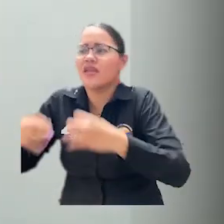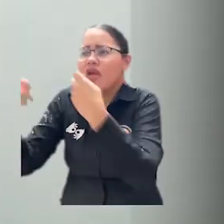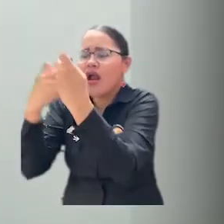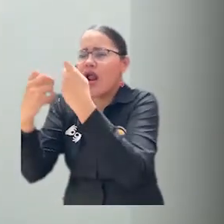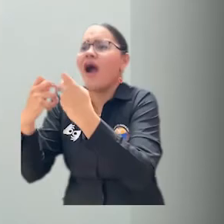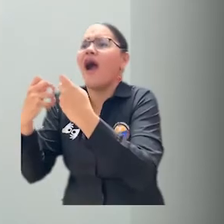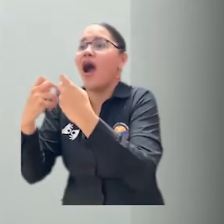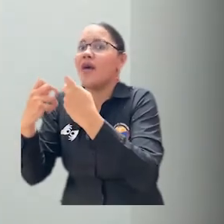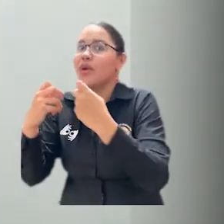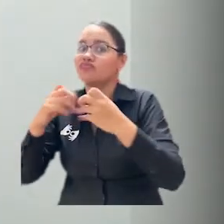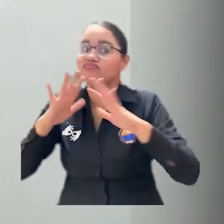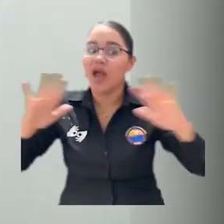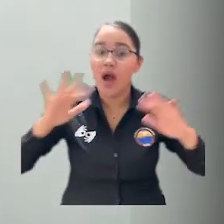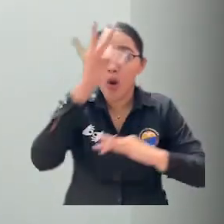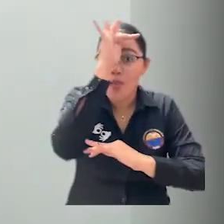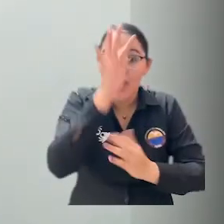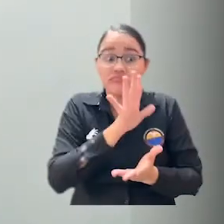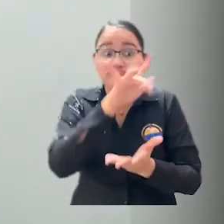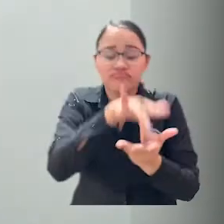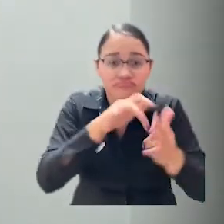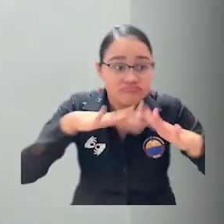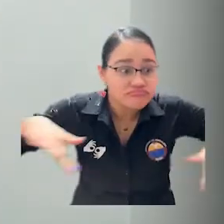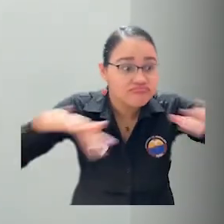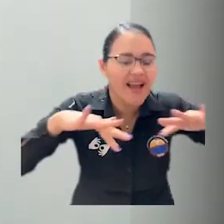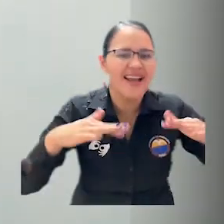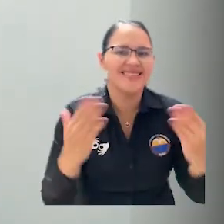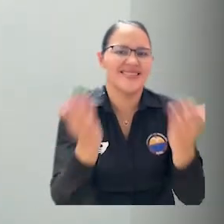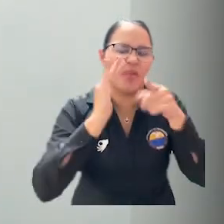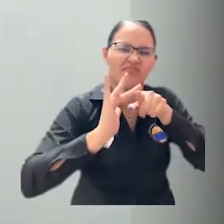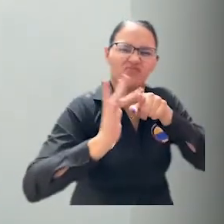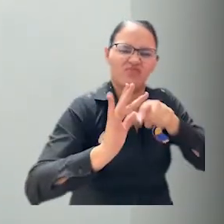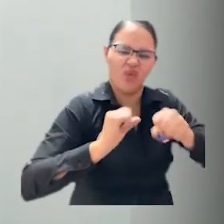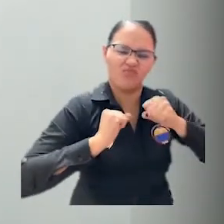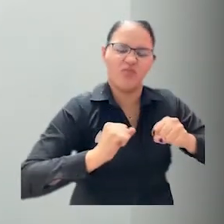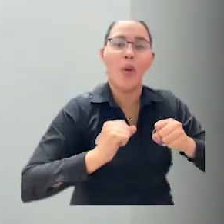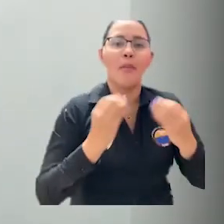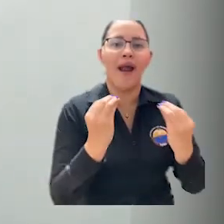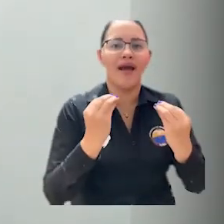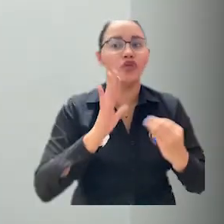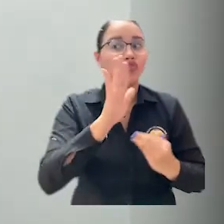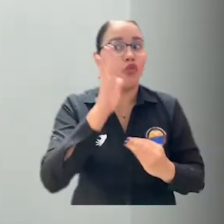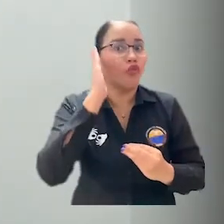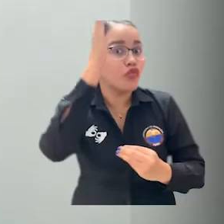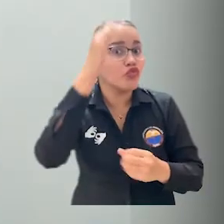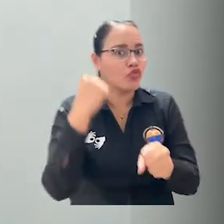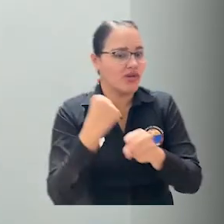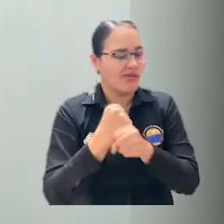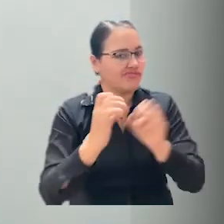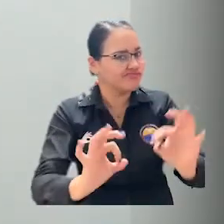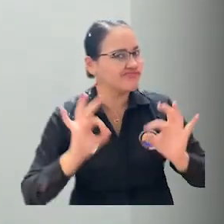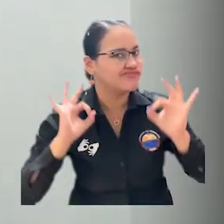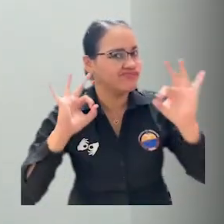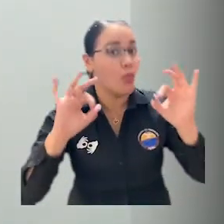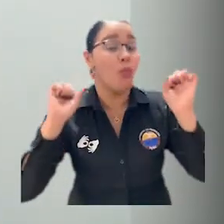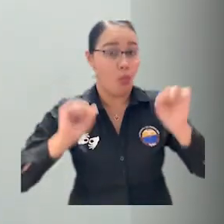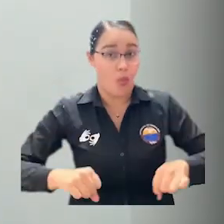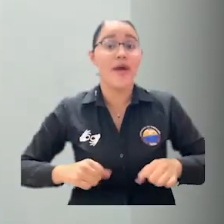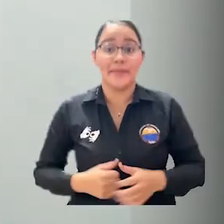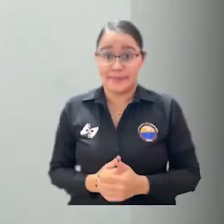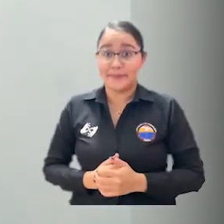impacta directamente sobre la formación como personas y como futuros sectores laborales en el campo de la salud de nosotros.